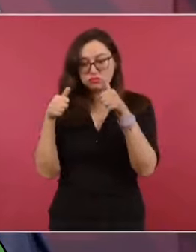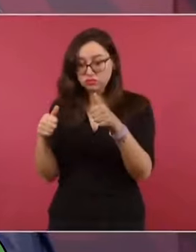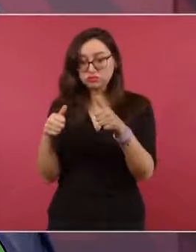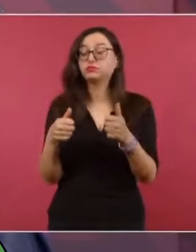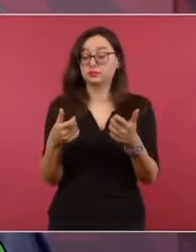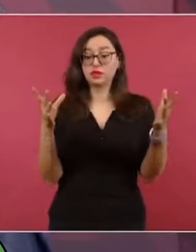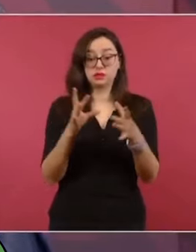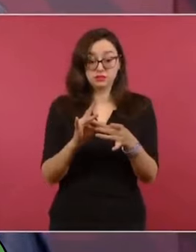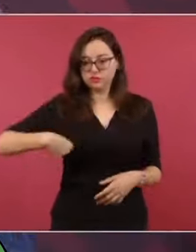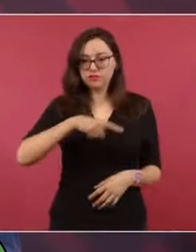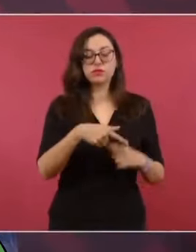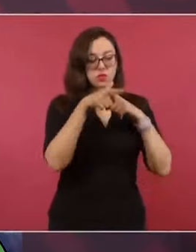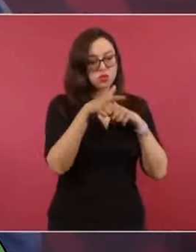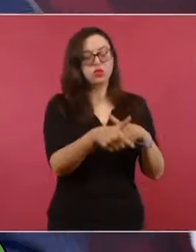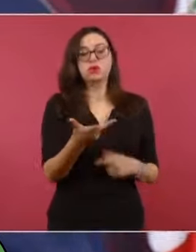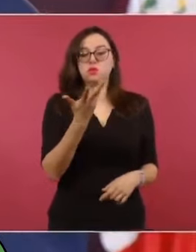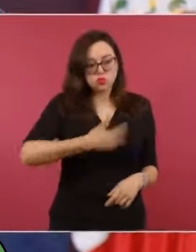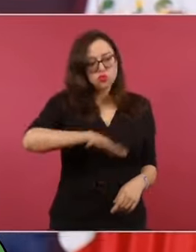buscando a los muchachos.